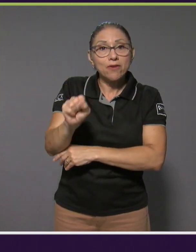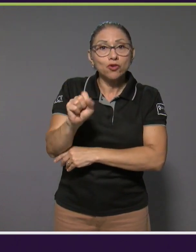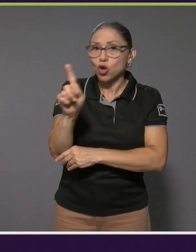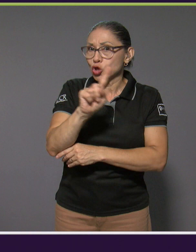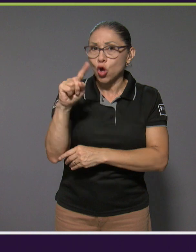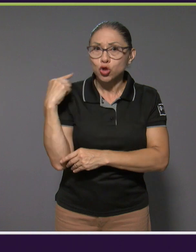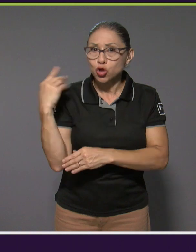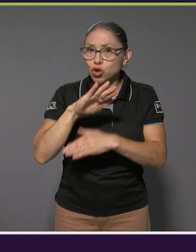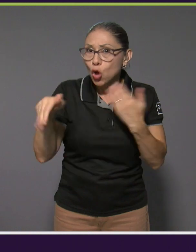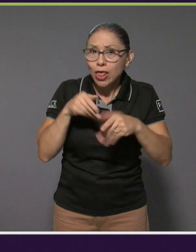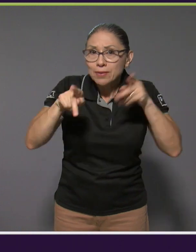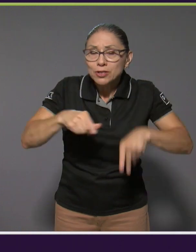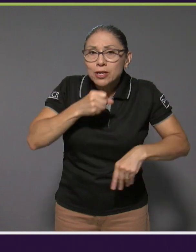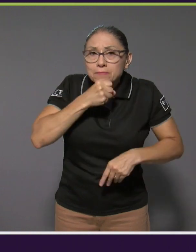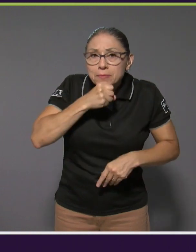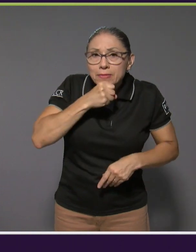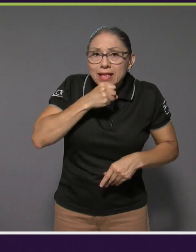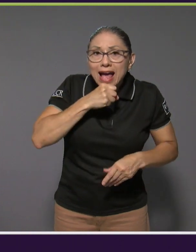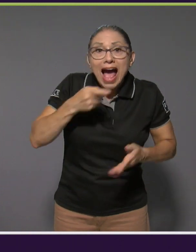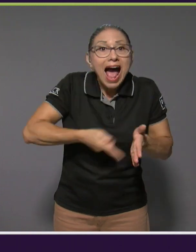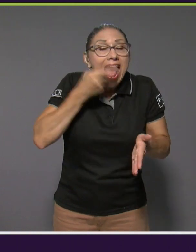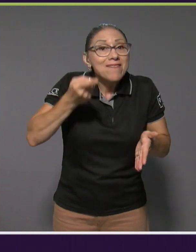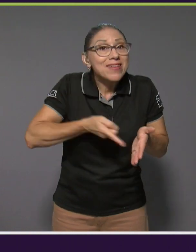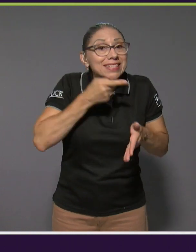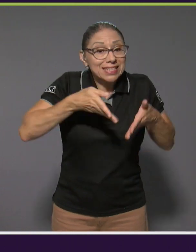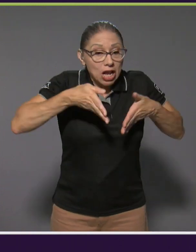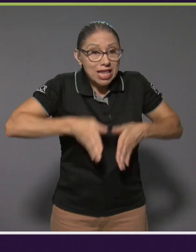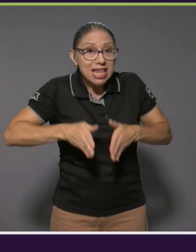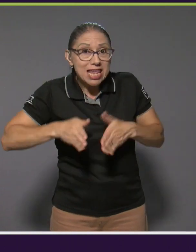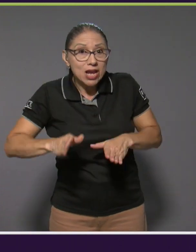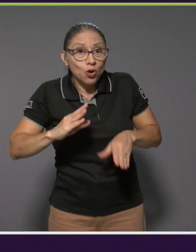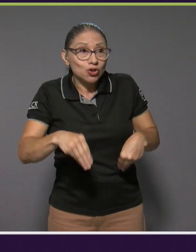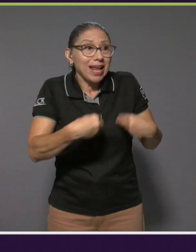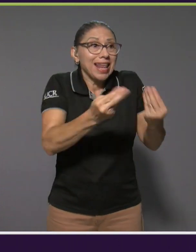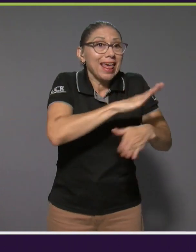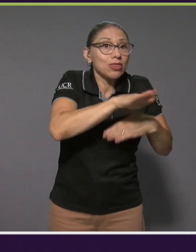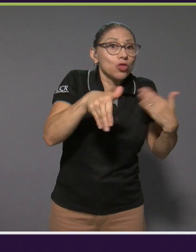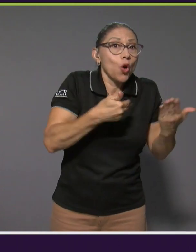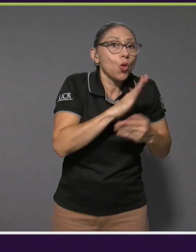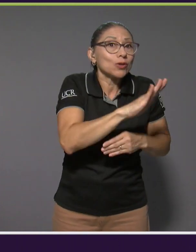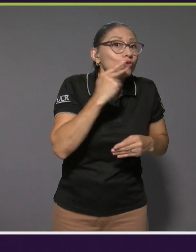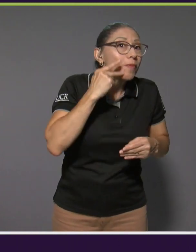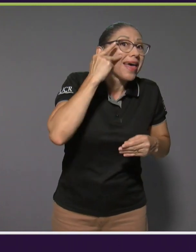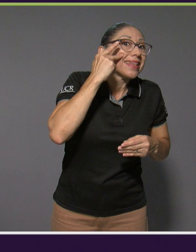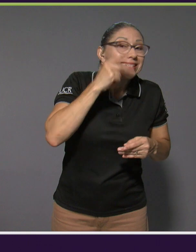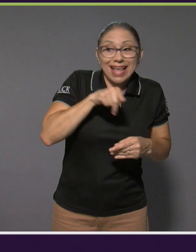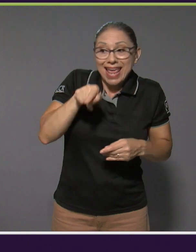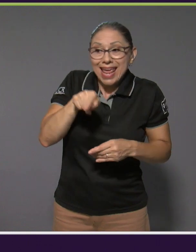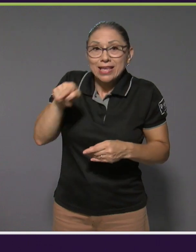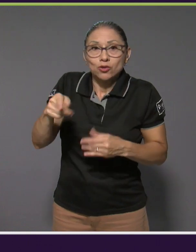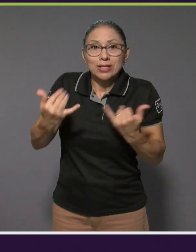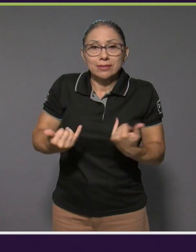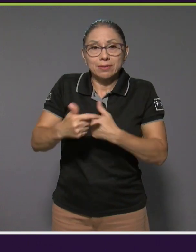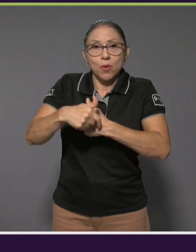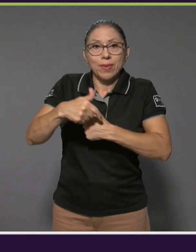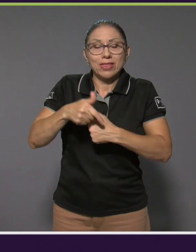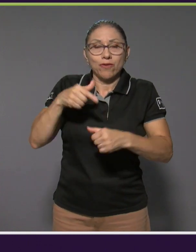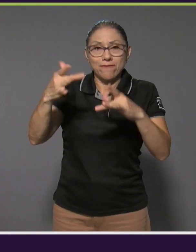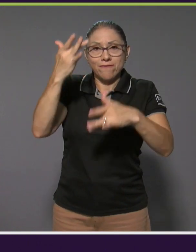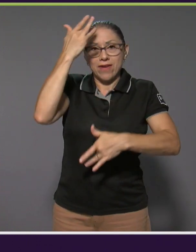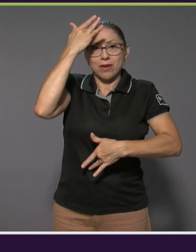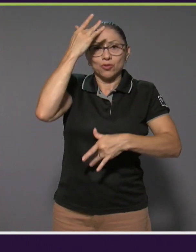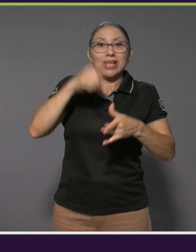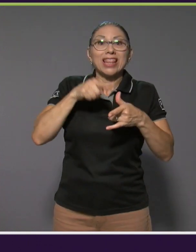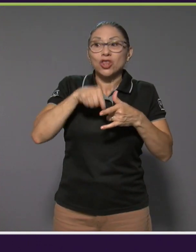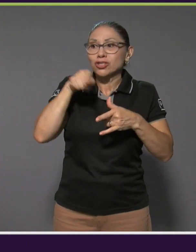ser los hijos, que son los proveedores de padres adultos mayores, los que en este momento están enfermos. Entonces, ahí se ve la afectación de una familia completa.